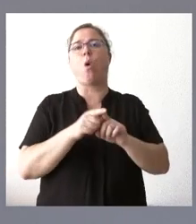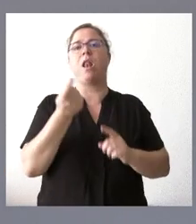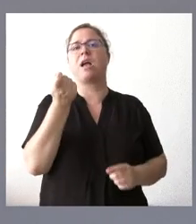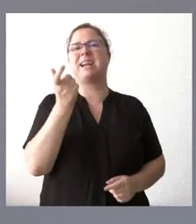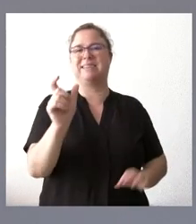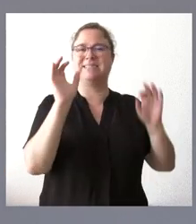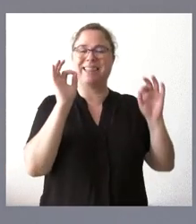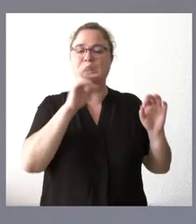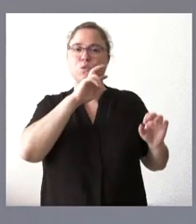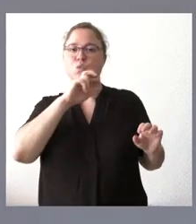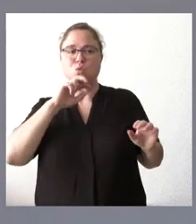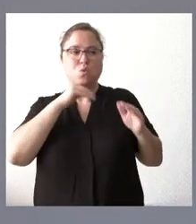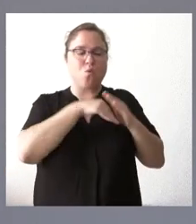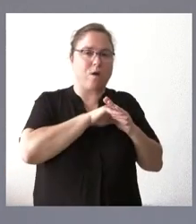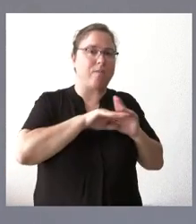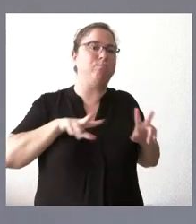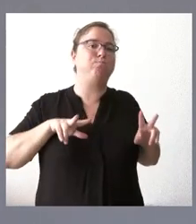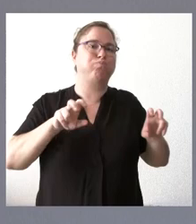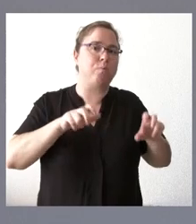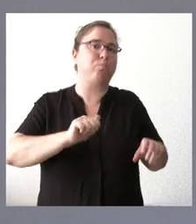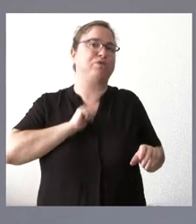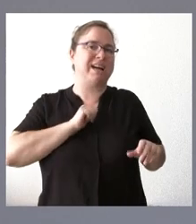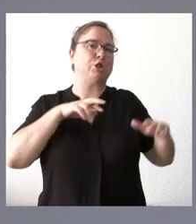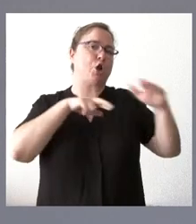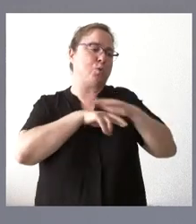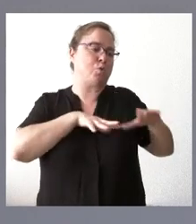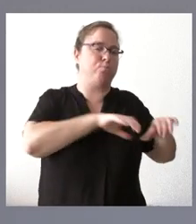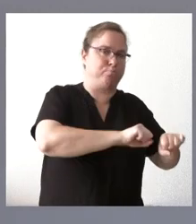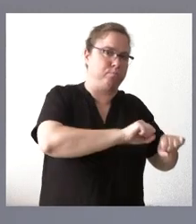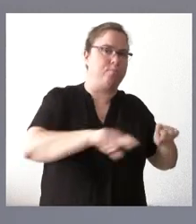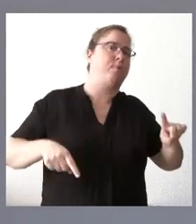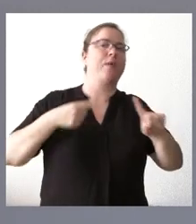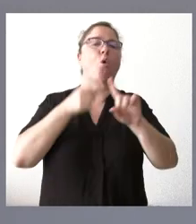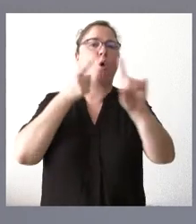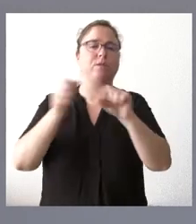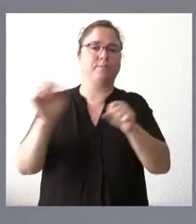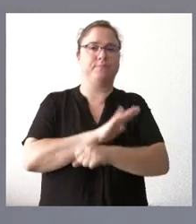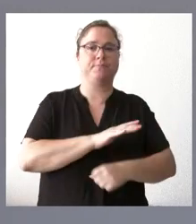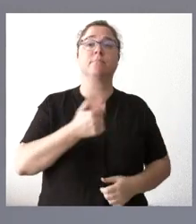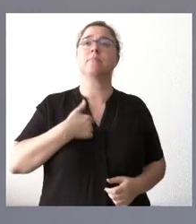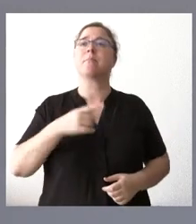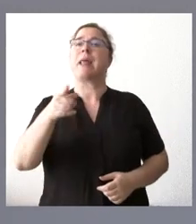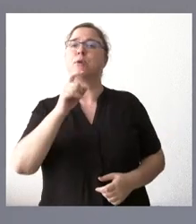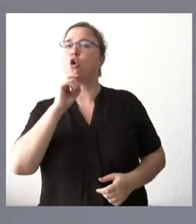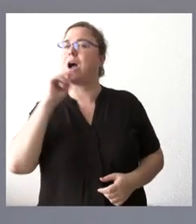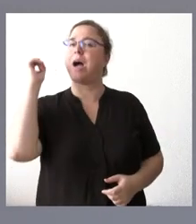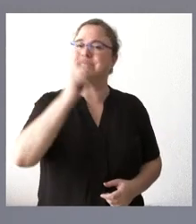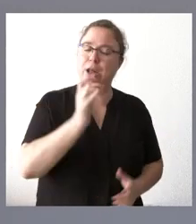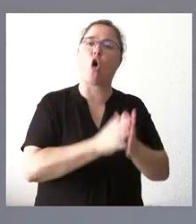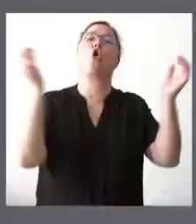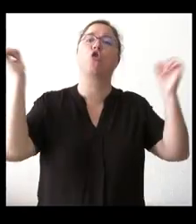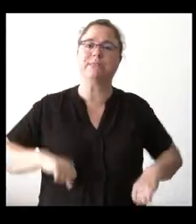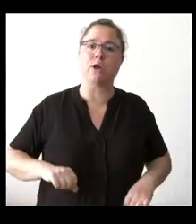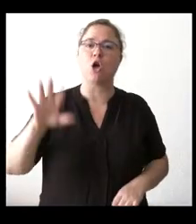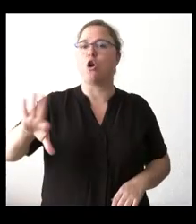de reserva inicial, de disposición inicial de recursos para adoptar esos objetivos. Se las comunicaron, pero se las consensuaron también, me refiero, o eran ya